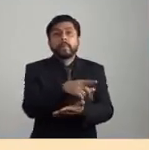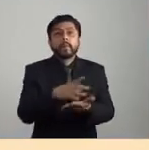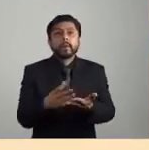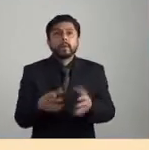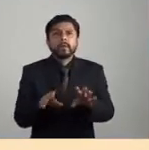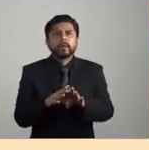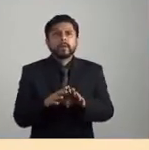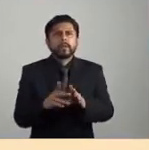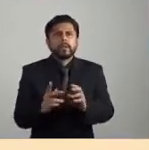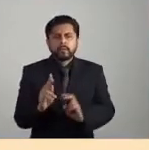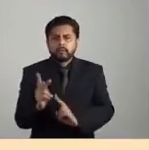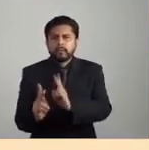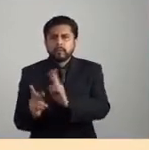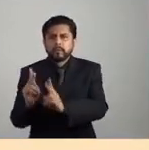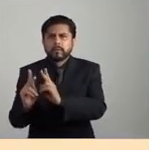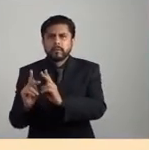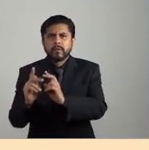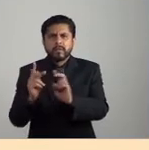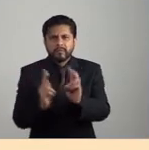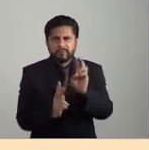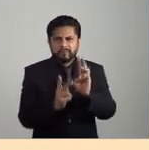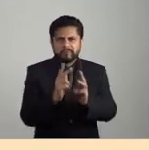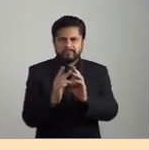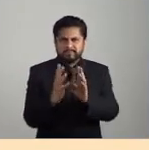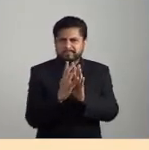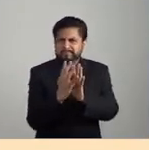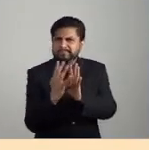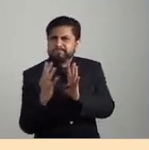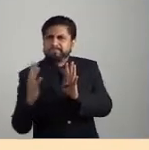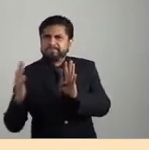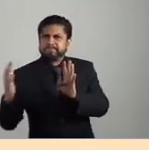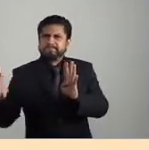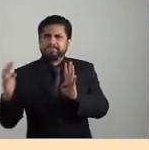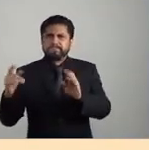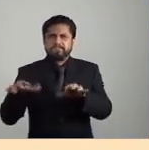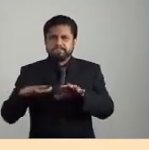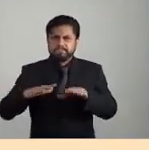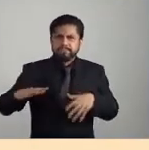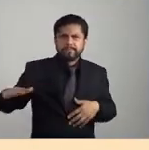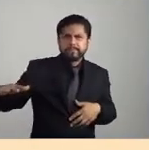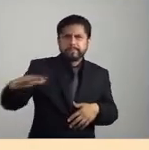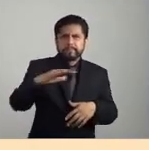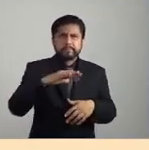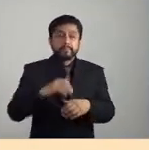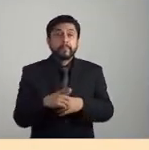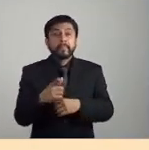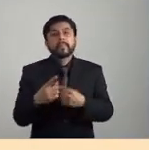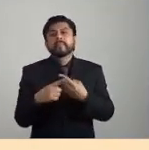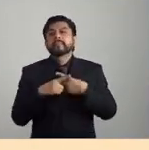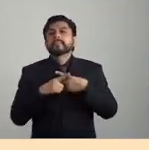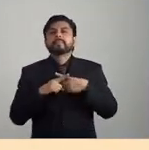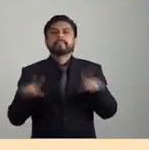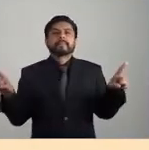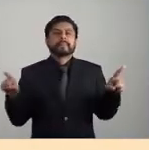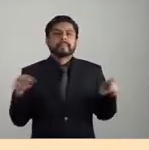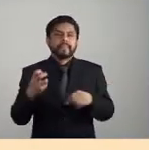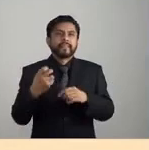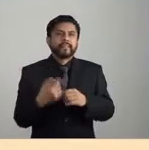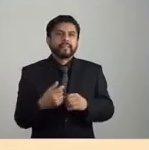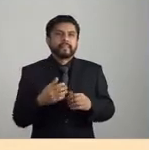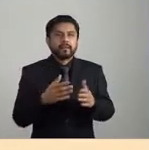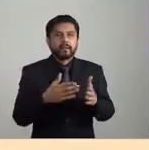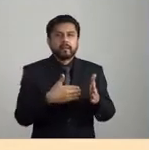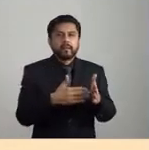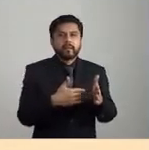monocultivos extensísimos, de miles de hectáreas, y desde luego no está organizada en pequeños huertos. ¿Qué diferencia hay entre una cosa y otra? Pues que tú te